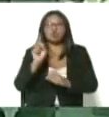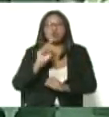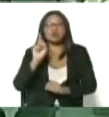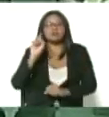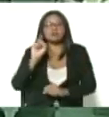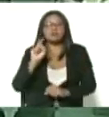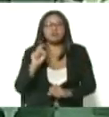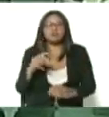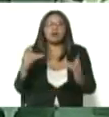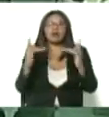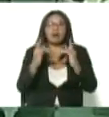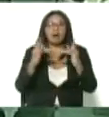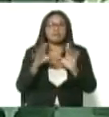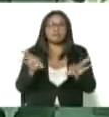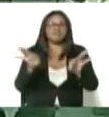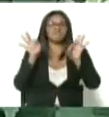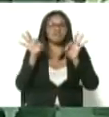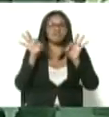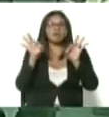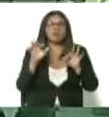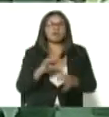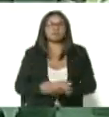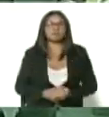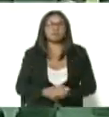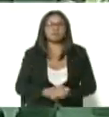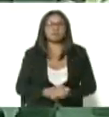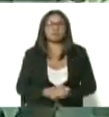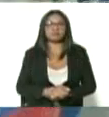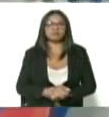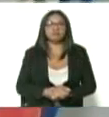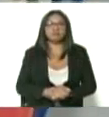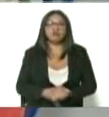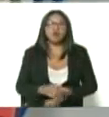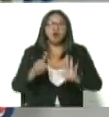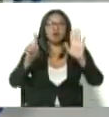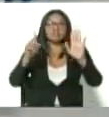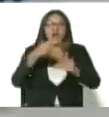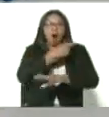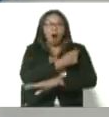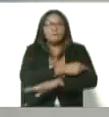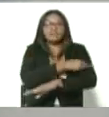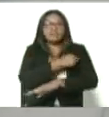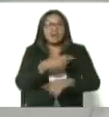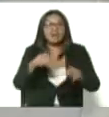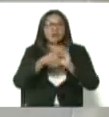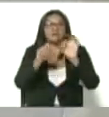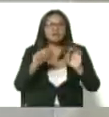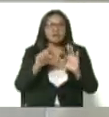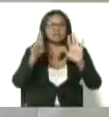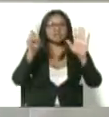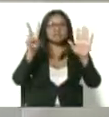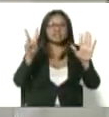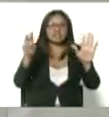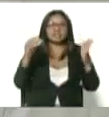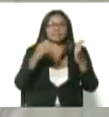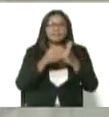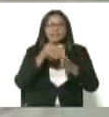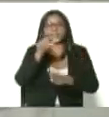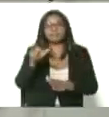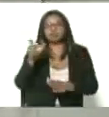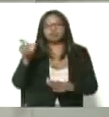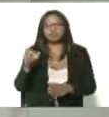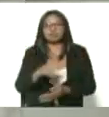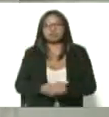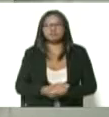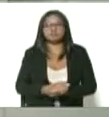intensiva, y todo este personal que está en los seis hospitales sentinelas, estamos hablando de cerca de 7 mil personas que se van a vacunar en esta